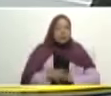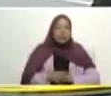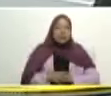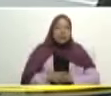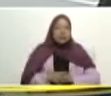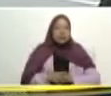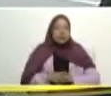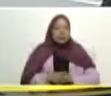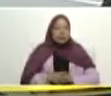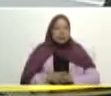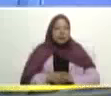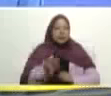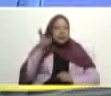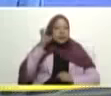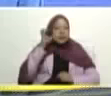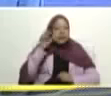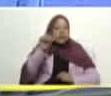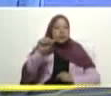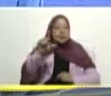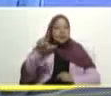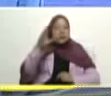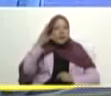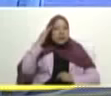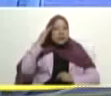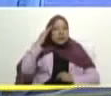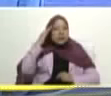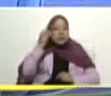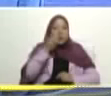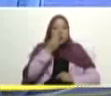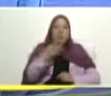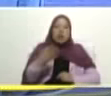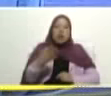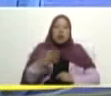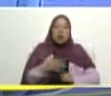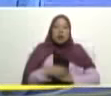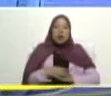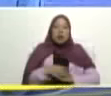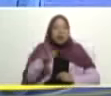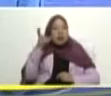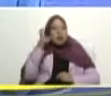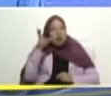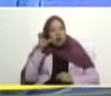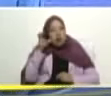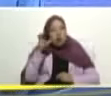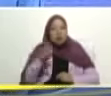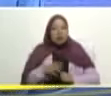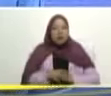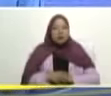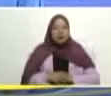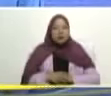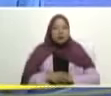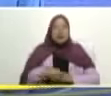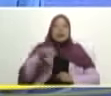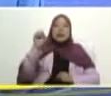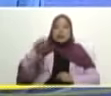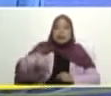Irene buena ¿me escuchas Irene? sí